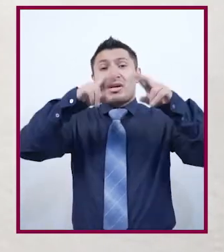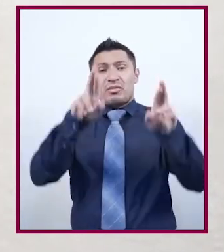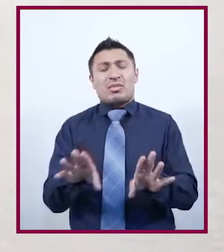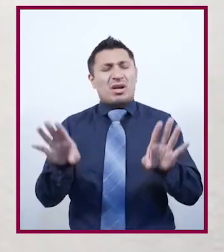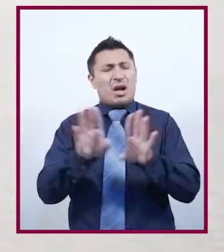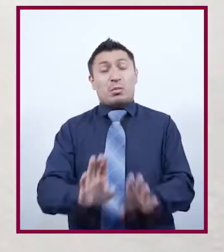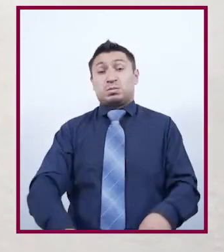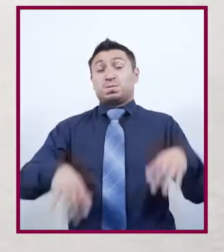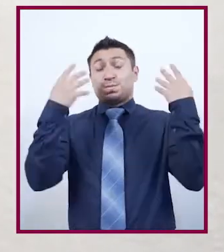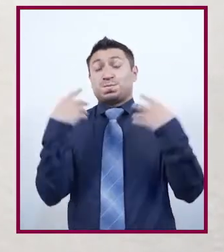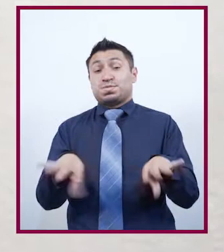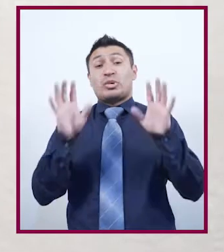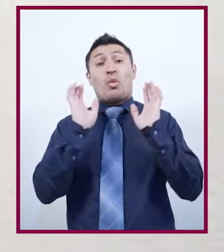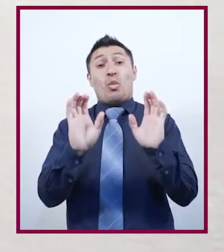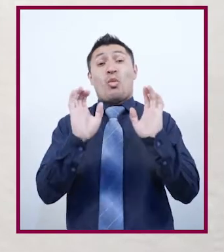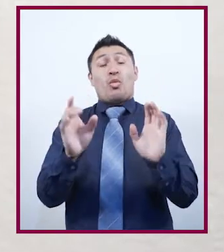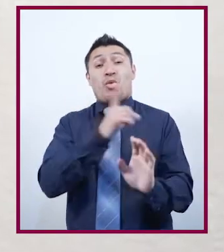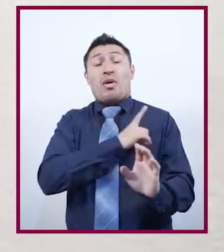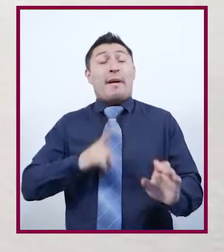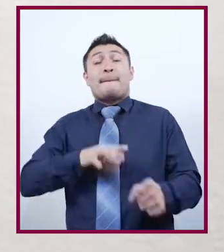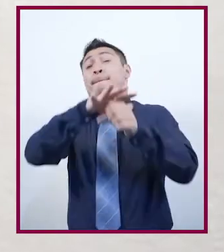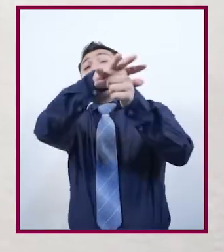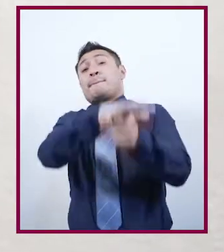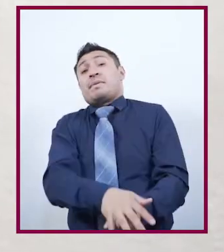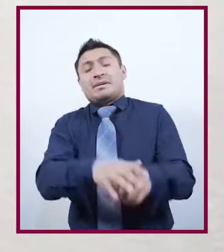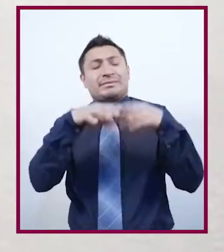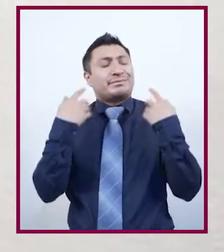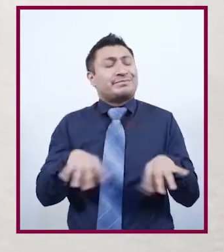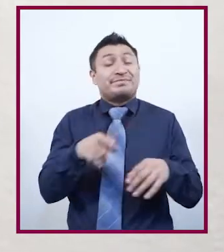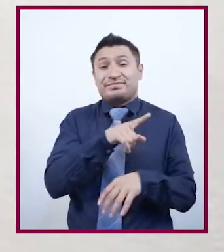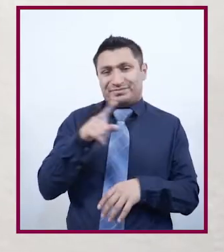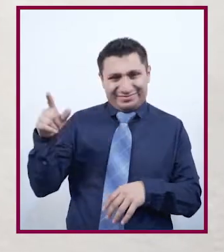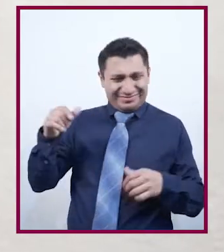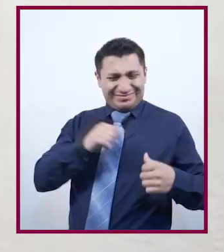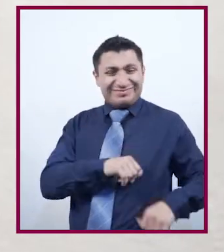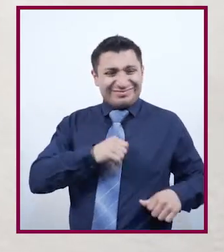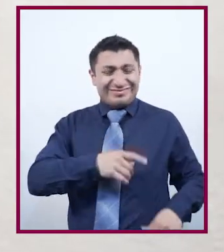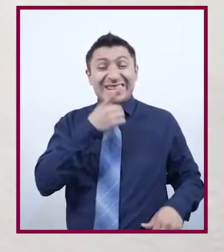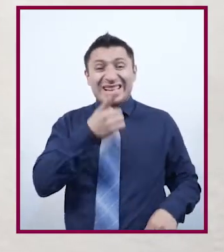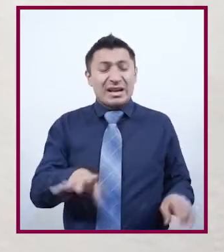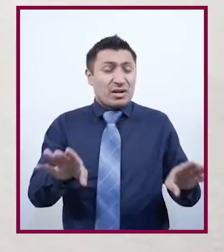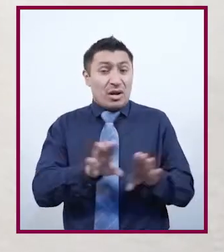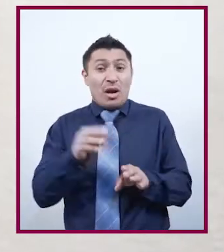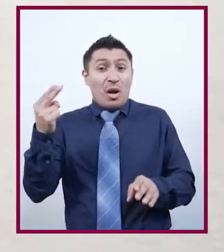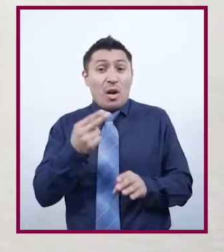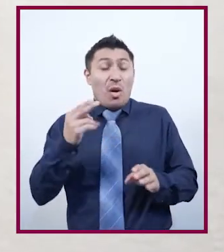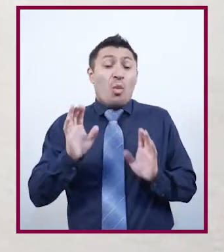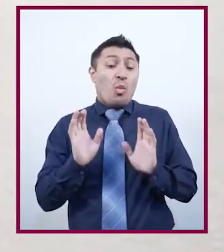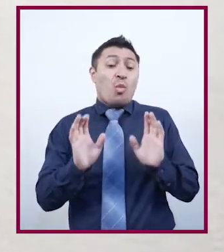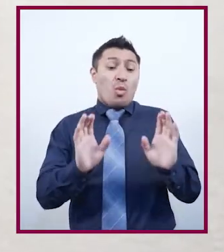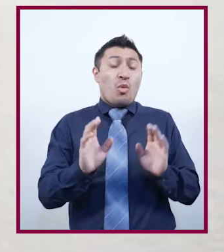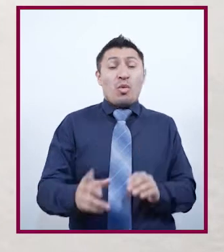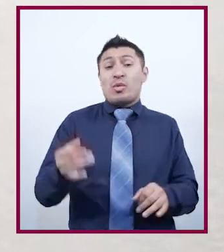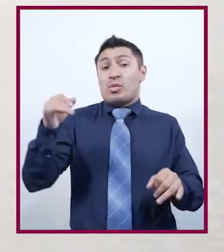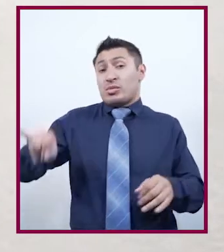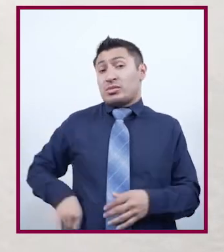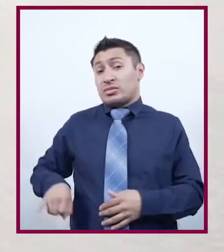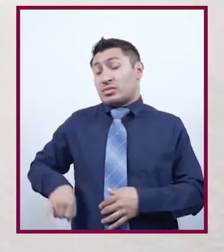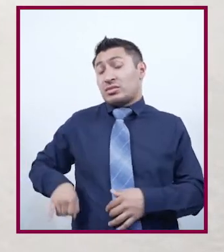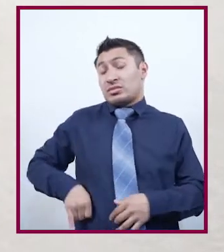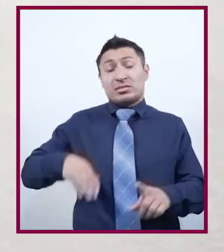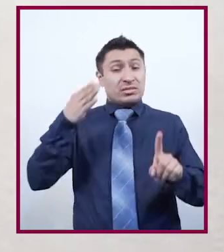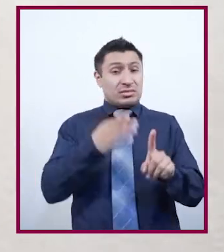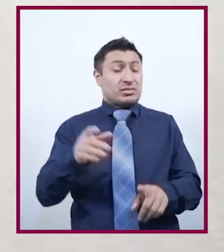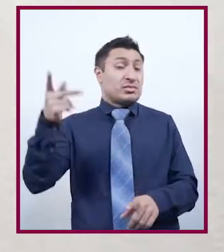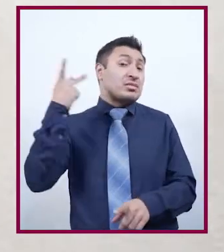juventud representaba una seria amenaza que debía ser sometida, pues argumentaban, era necesario salvaguardar